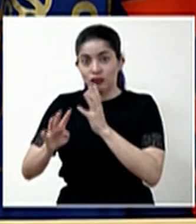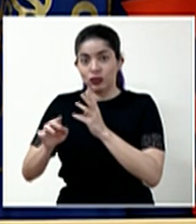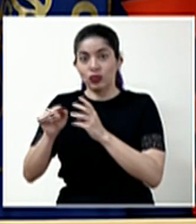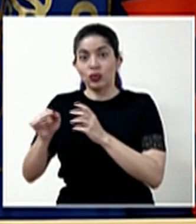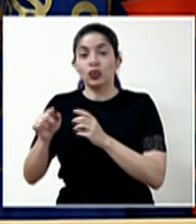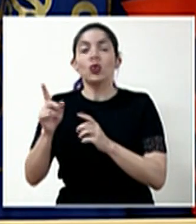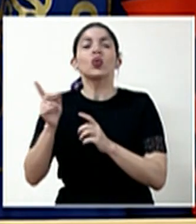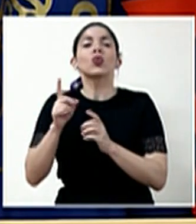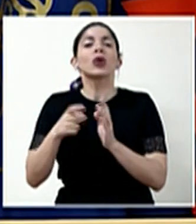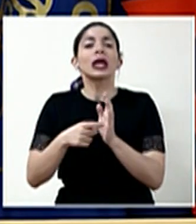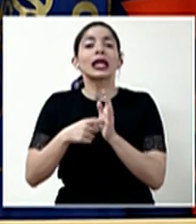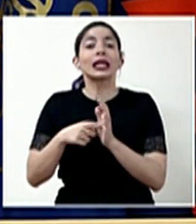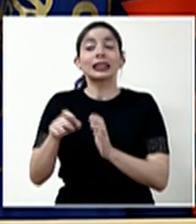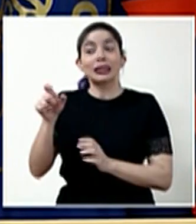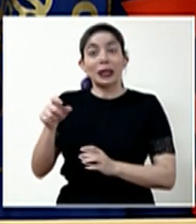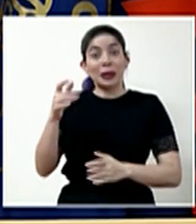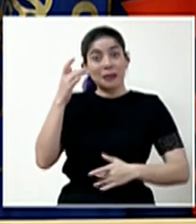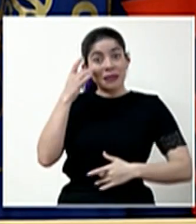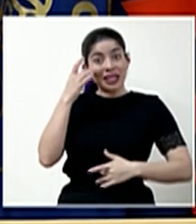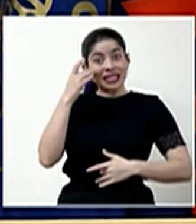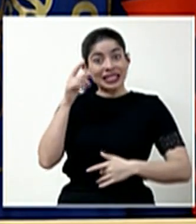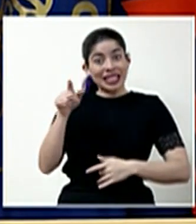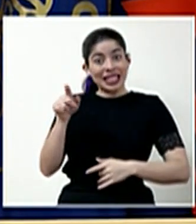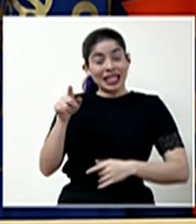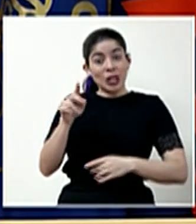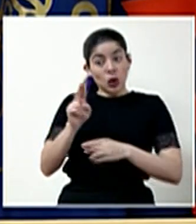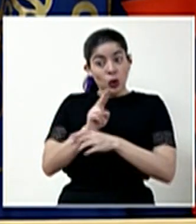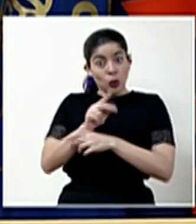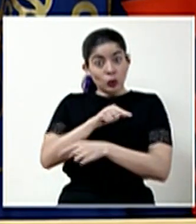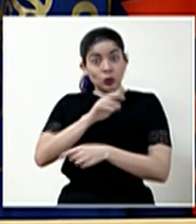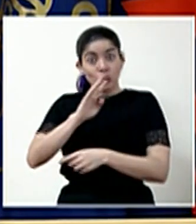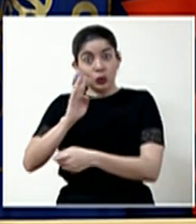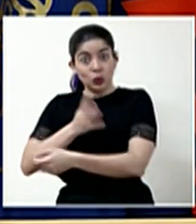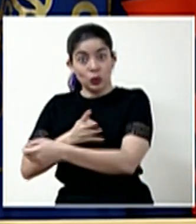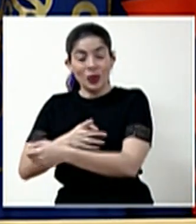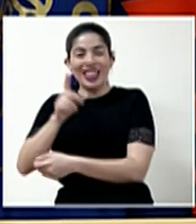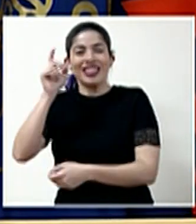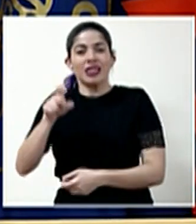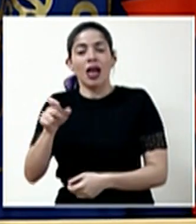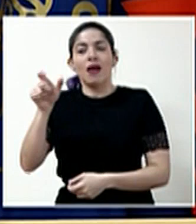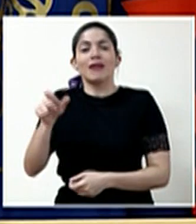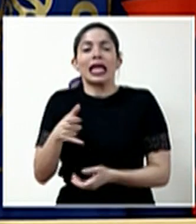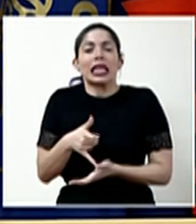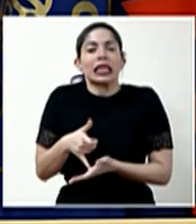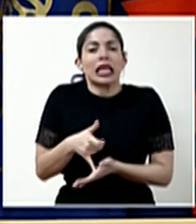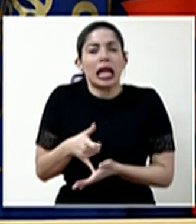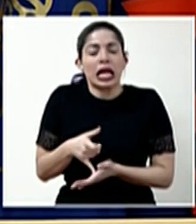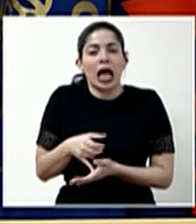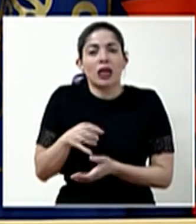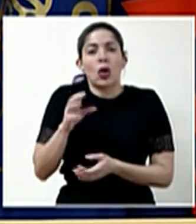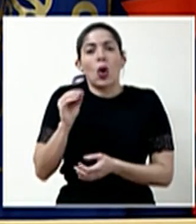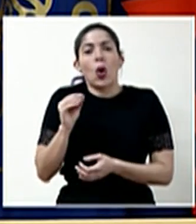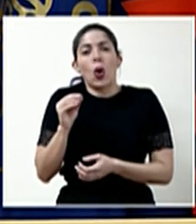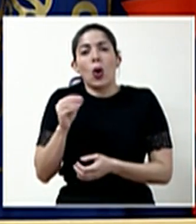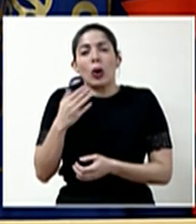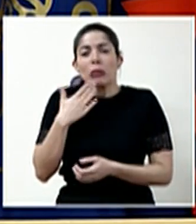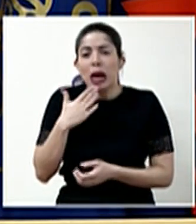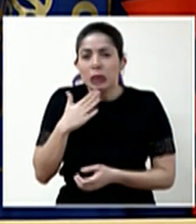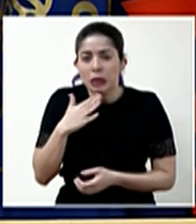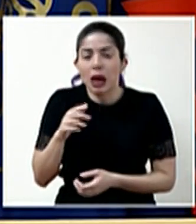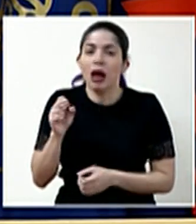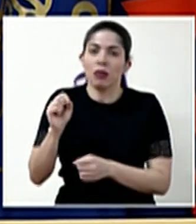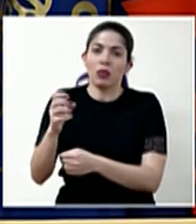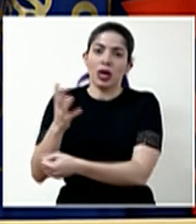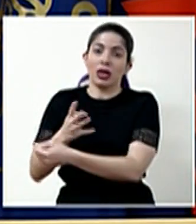ese paciente nuevo esté en una condición severa o crítica. Eso significa, por definición,